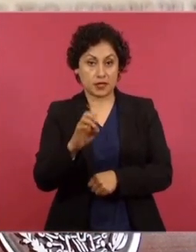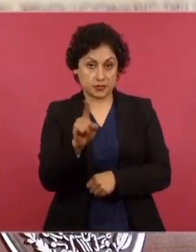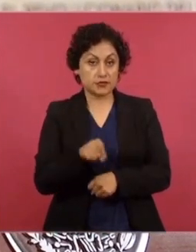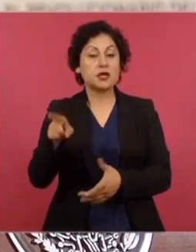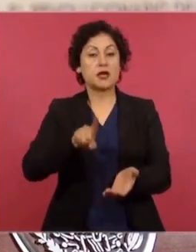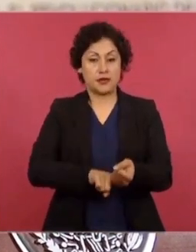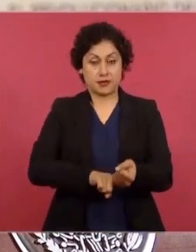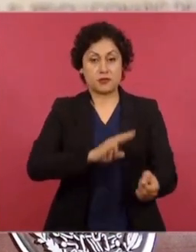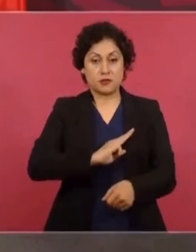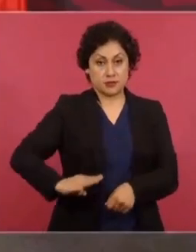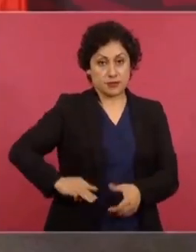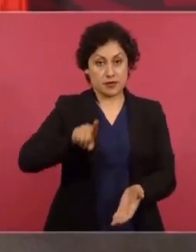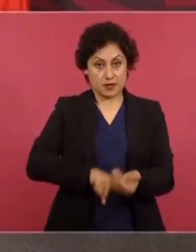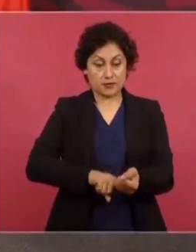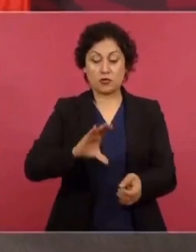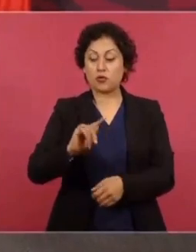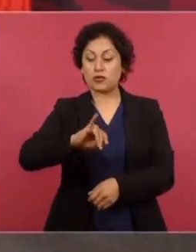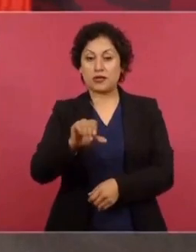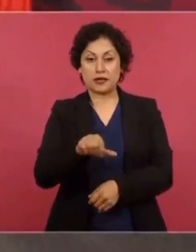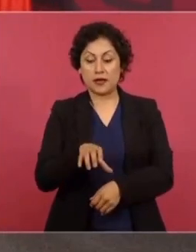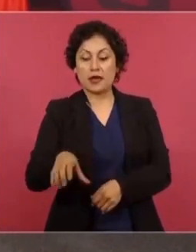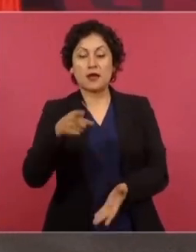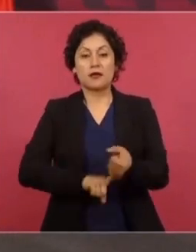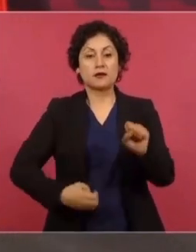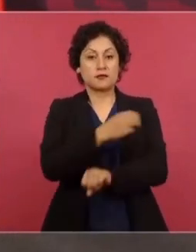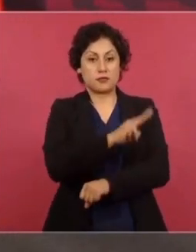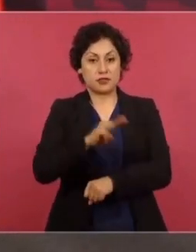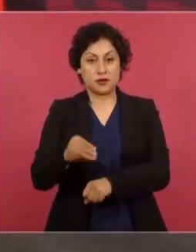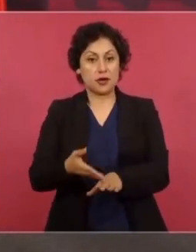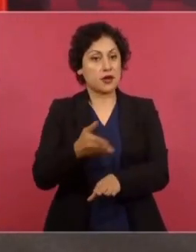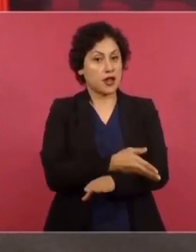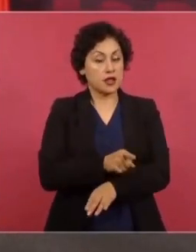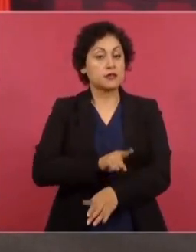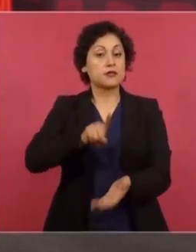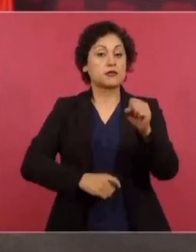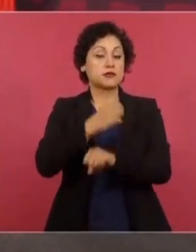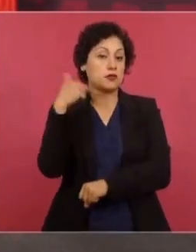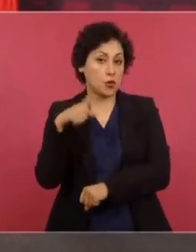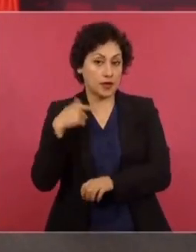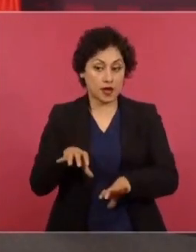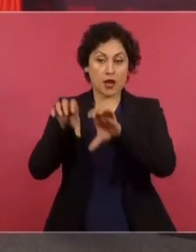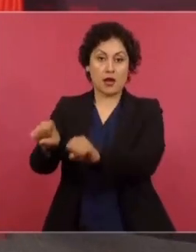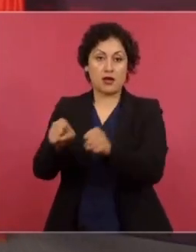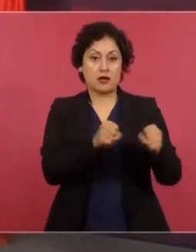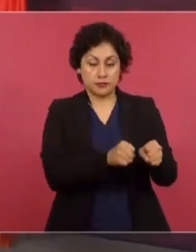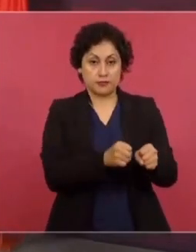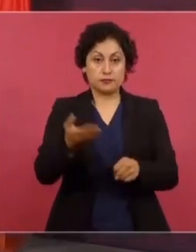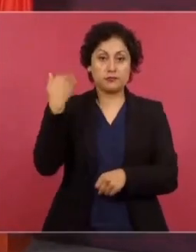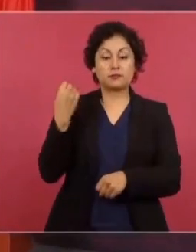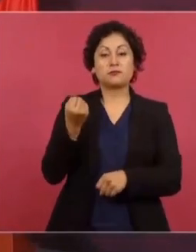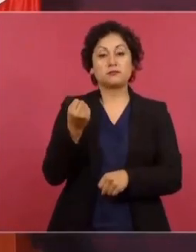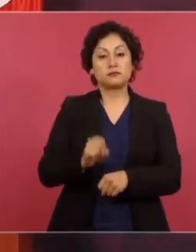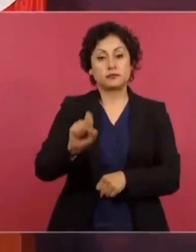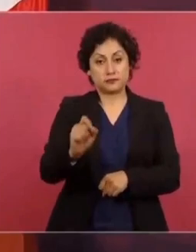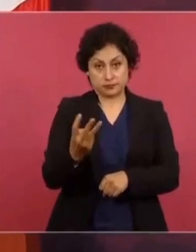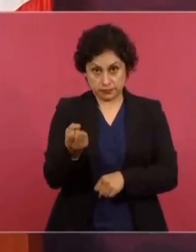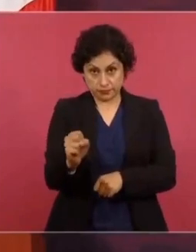presidenta municipal de Cotija, Michoacán, que había sido privada de su libertad en Guadalajara el pasado sábado 23 de septiembre,